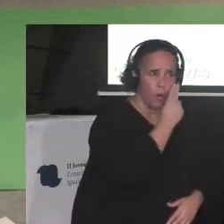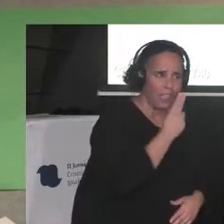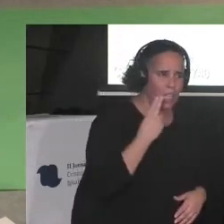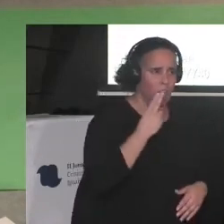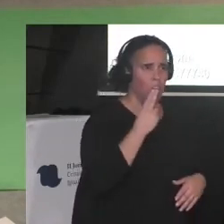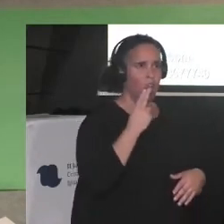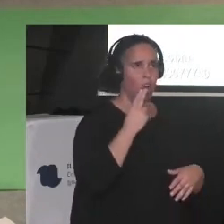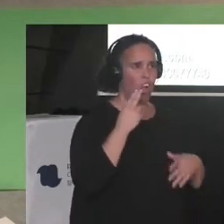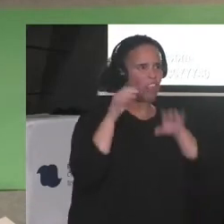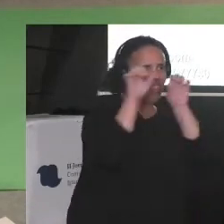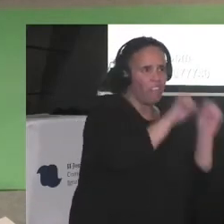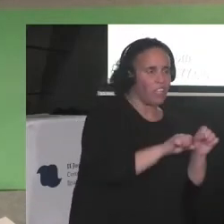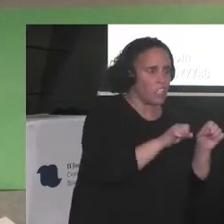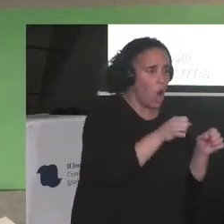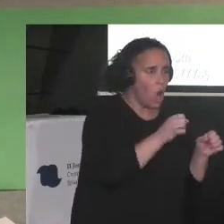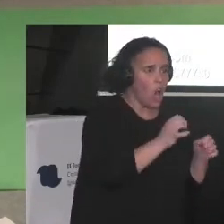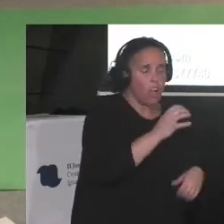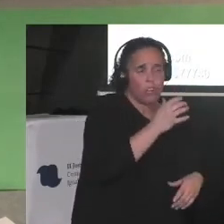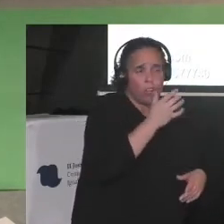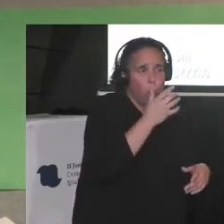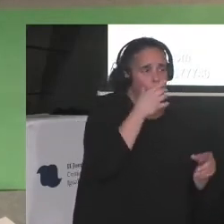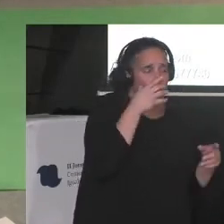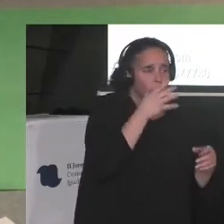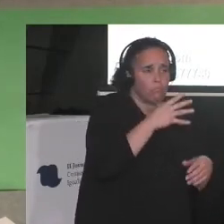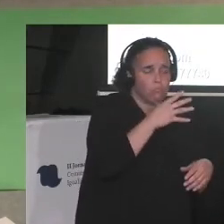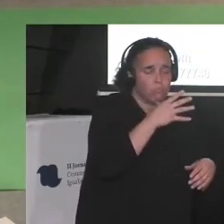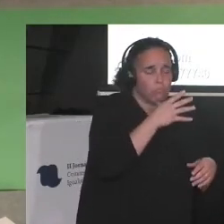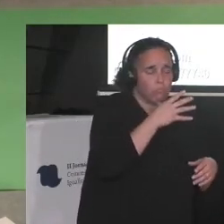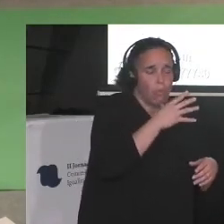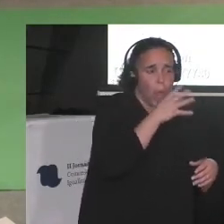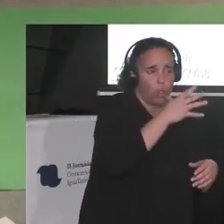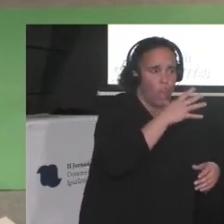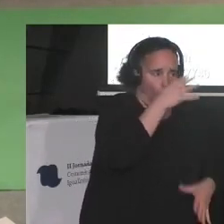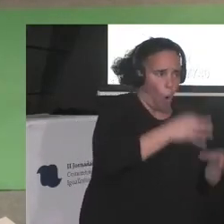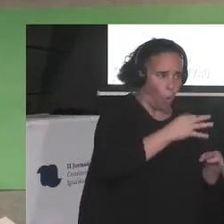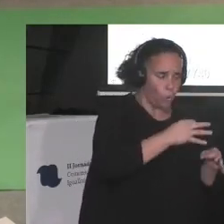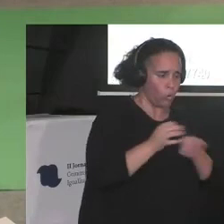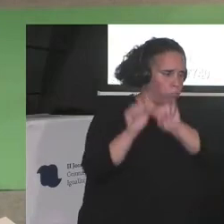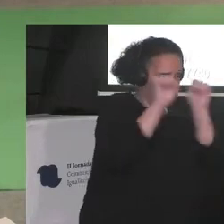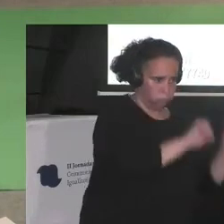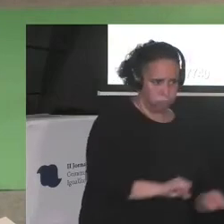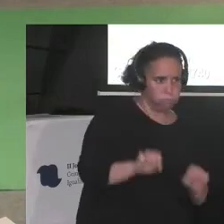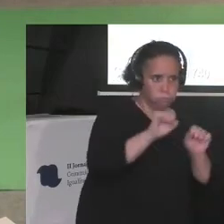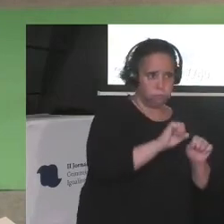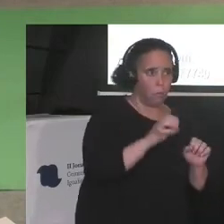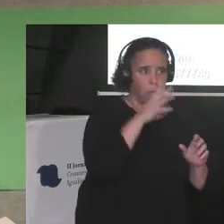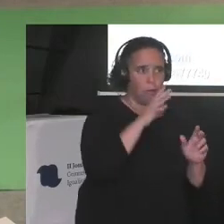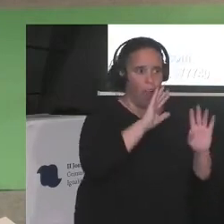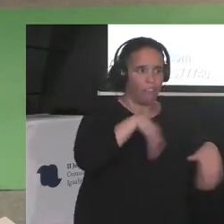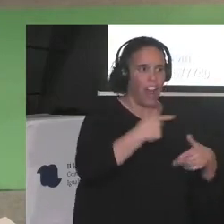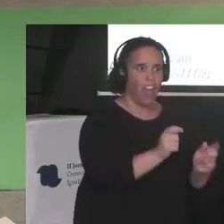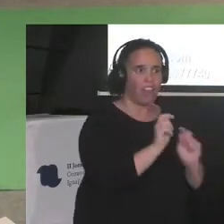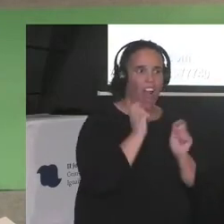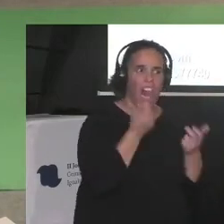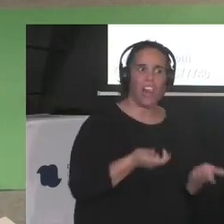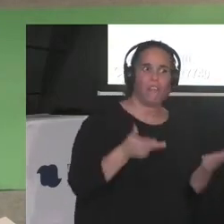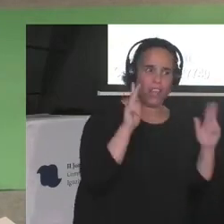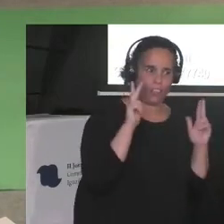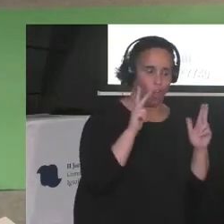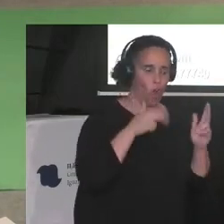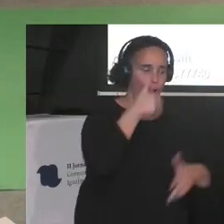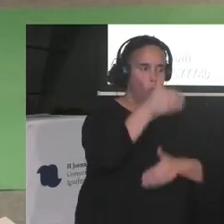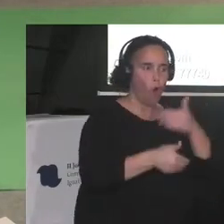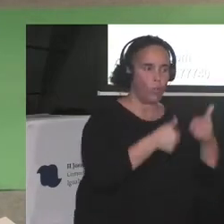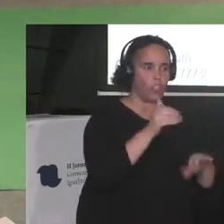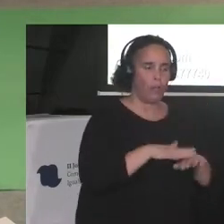causas, que forma parte de los movimientos de liberación y es un actor más en los procesos por la adquisición de